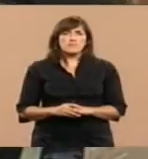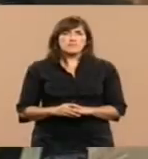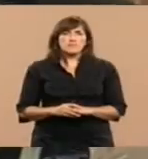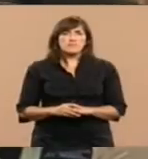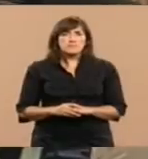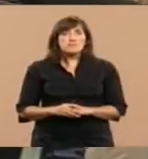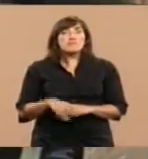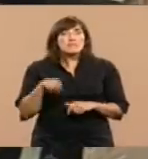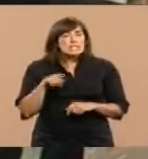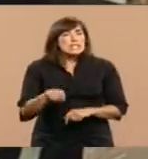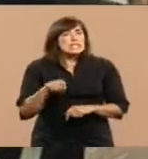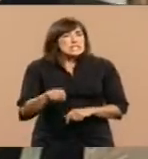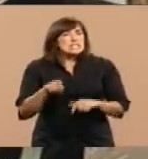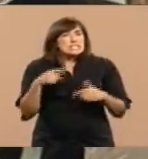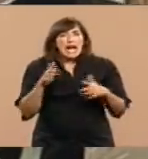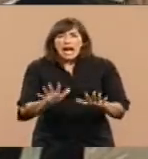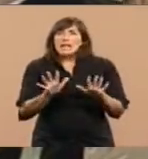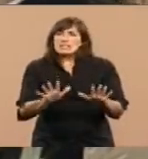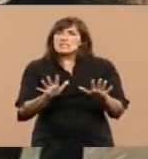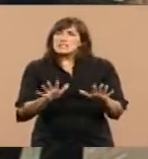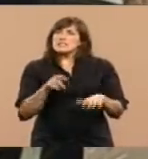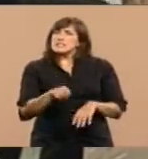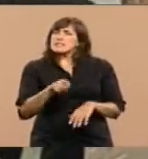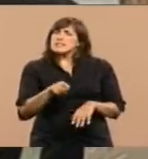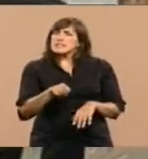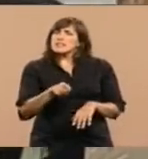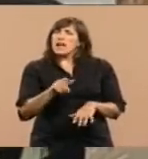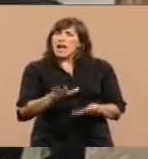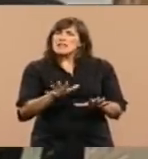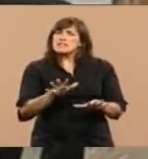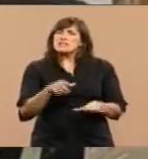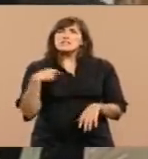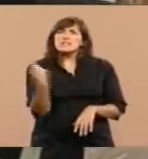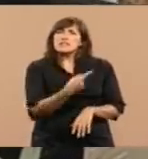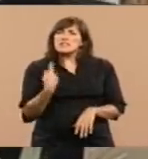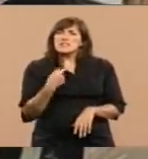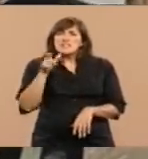Tan es así, tan está hecho carne,